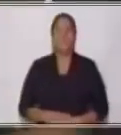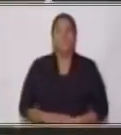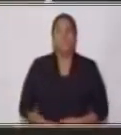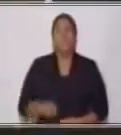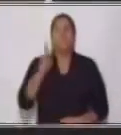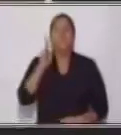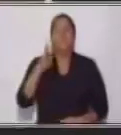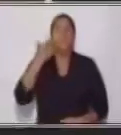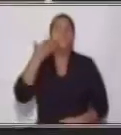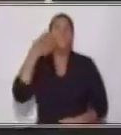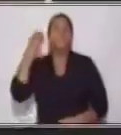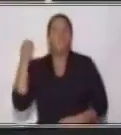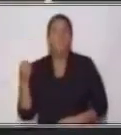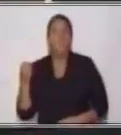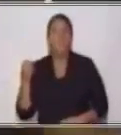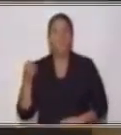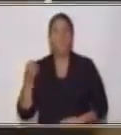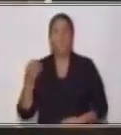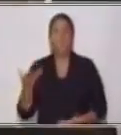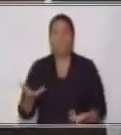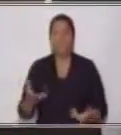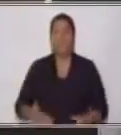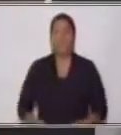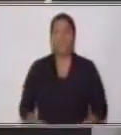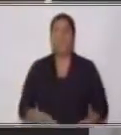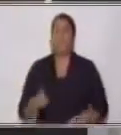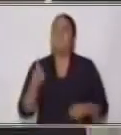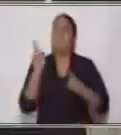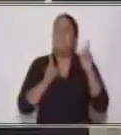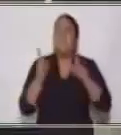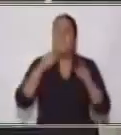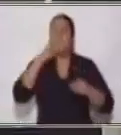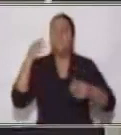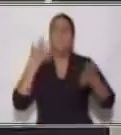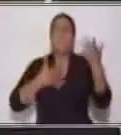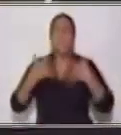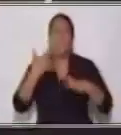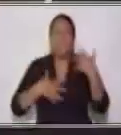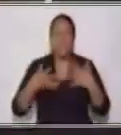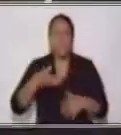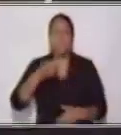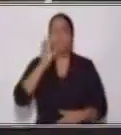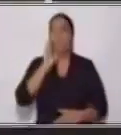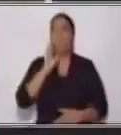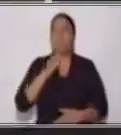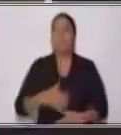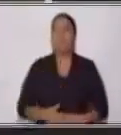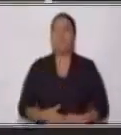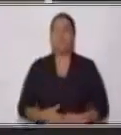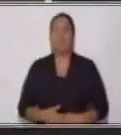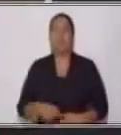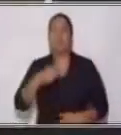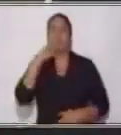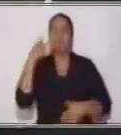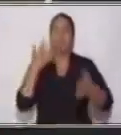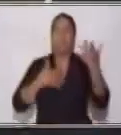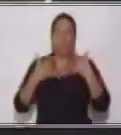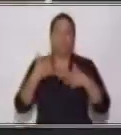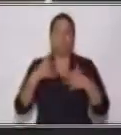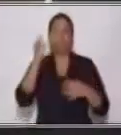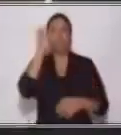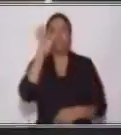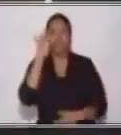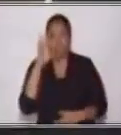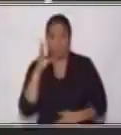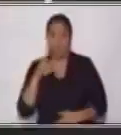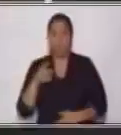a un abuelo. Vamos a ver. ¿De qué color es el pelo? Sí, es de color blanco. ¿Le ves lentes?